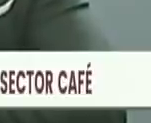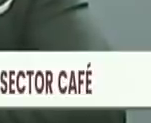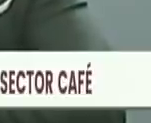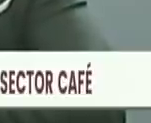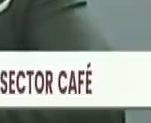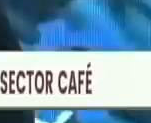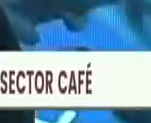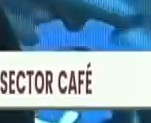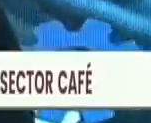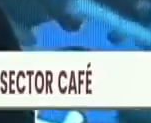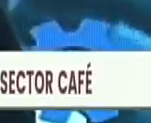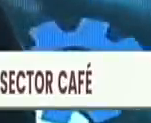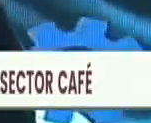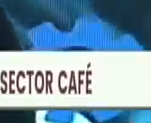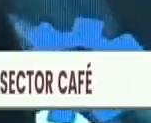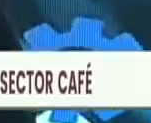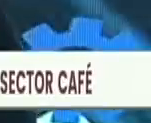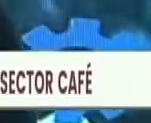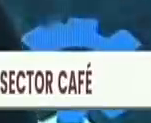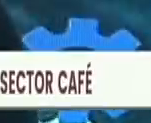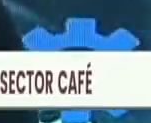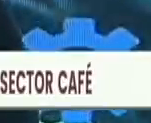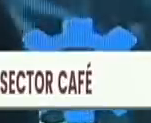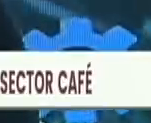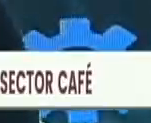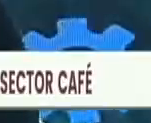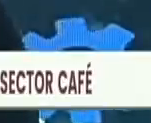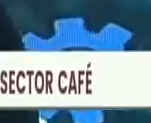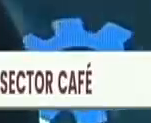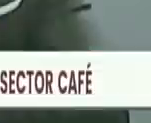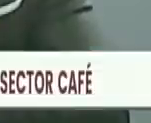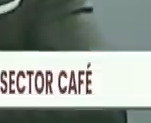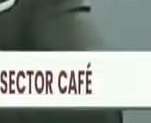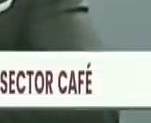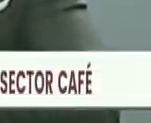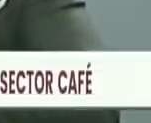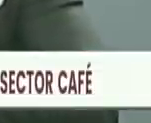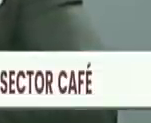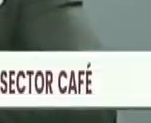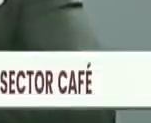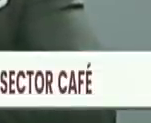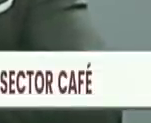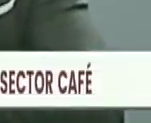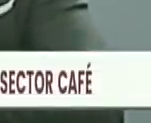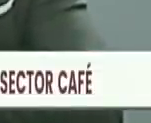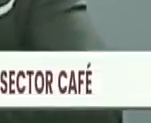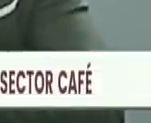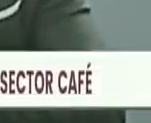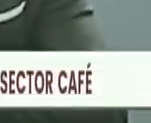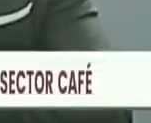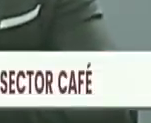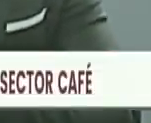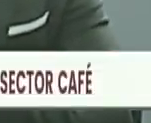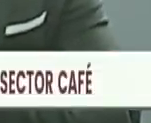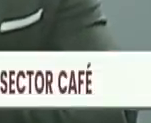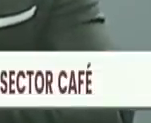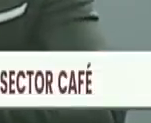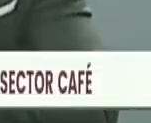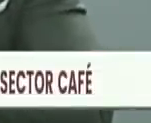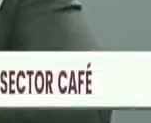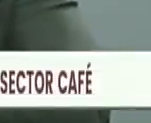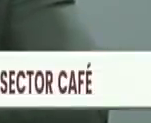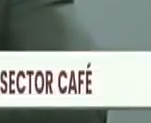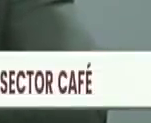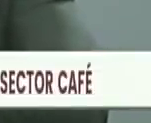en el cual se inició en el mes de enero con un contingente arancelario, lo cual nos permitió proteger a la industria nacional en los meses de enero